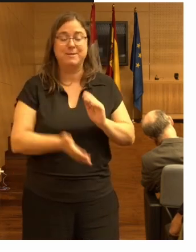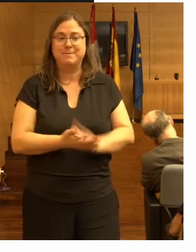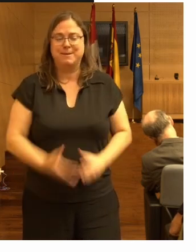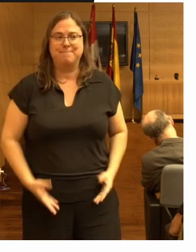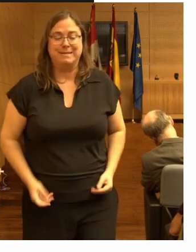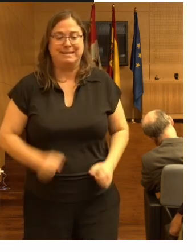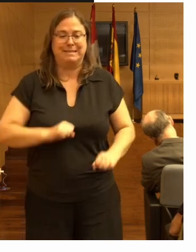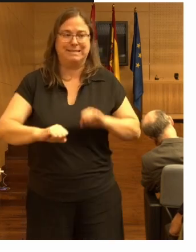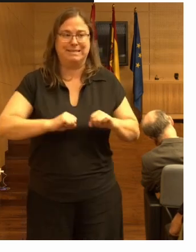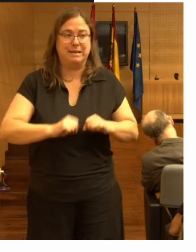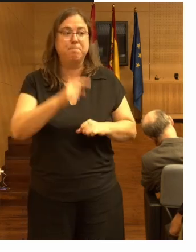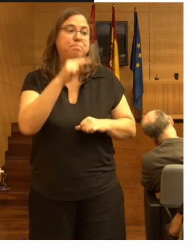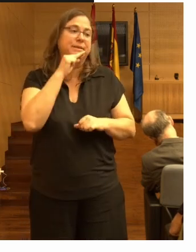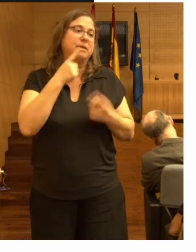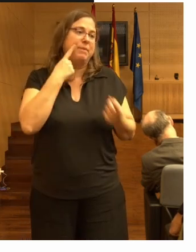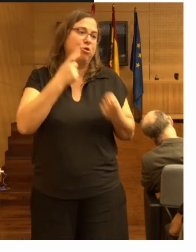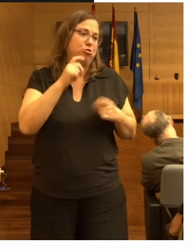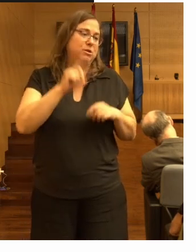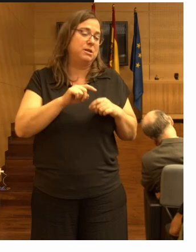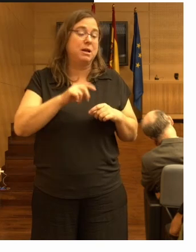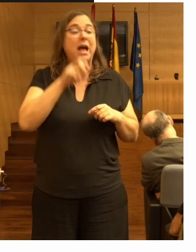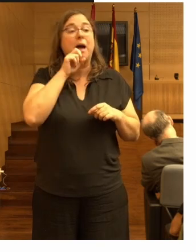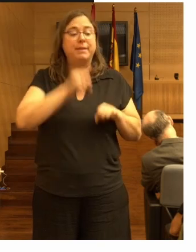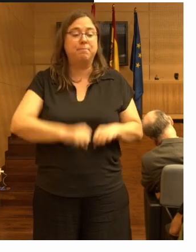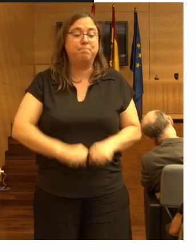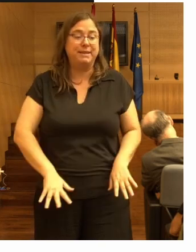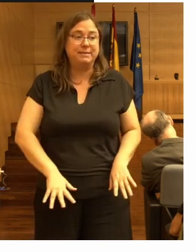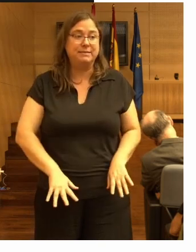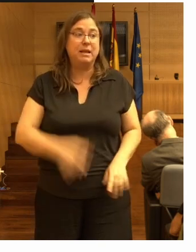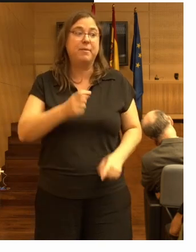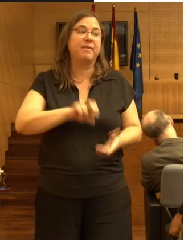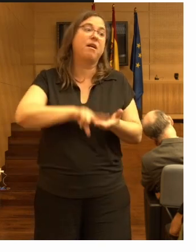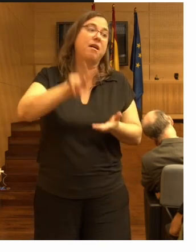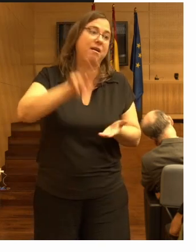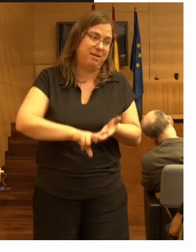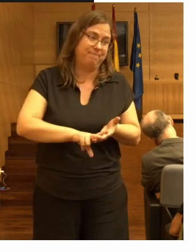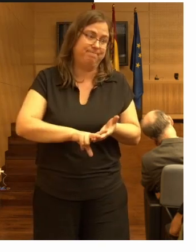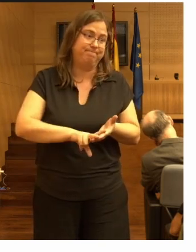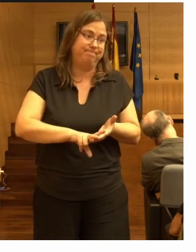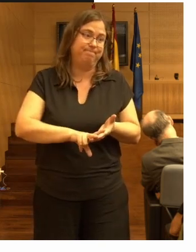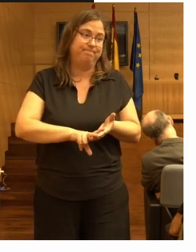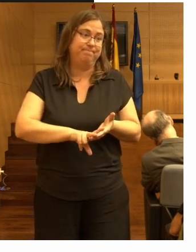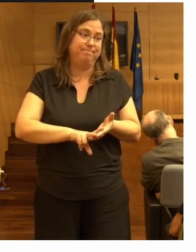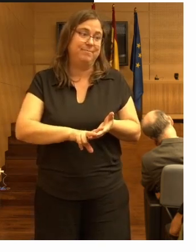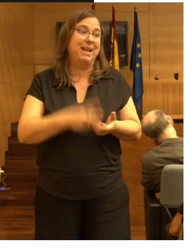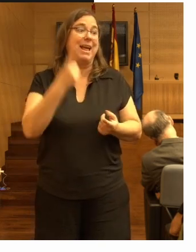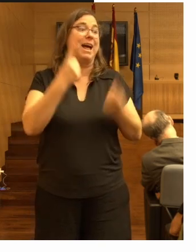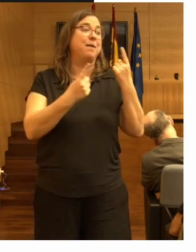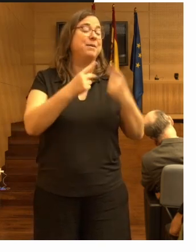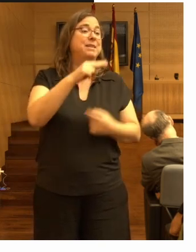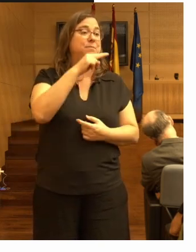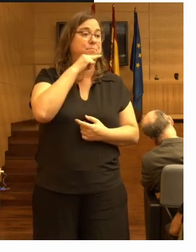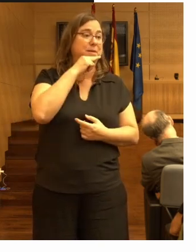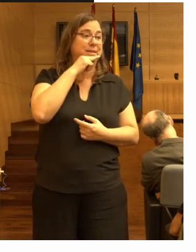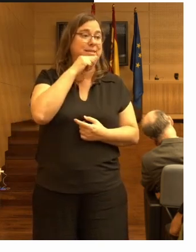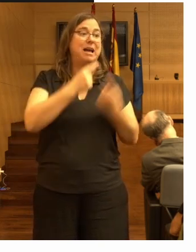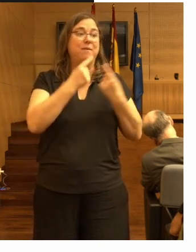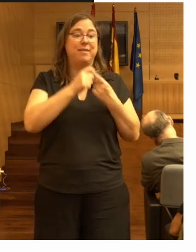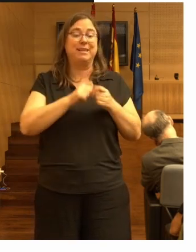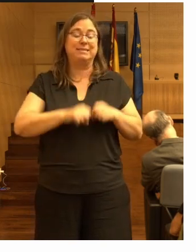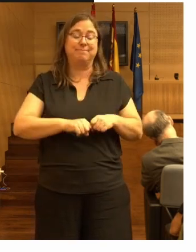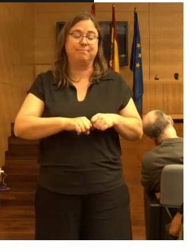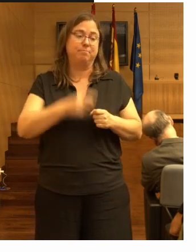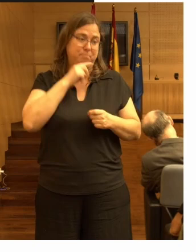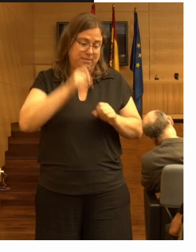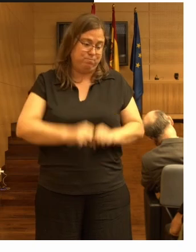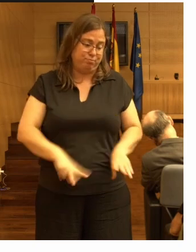porque a veces es continente y a veces no a veces se orina y a veces se cae a veces se orina y a veces se cae ¿sí?